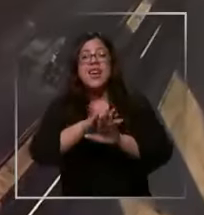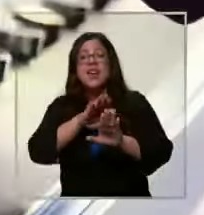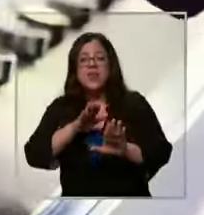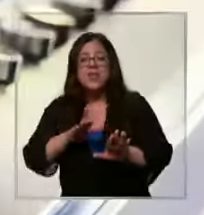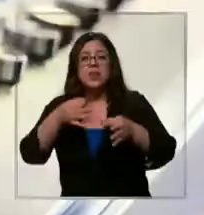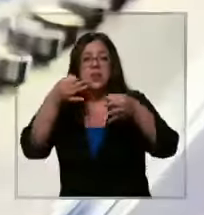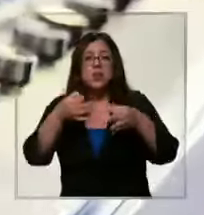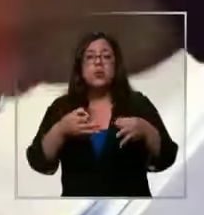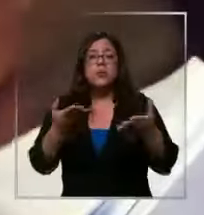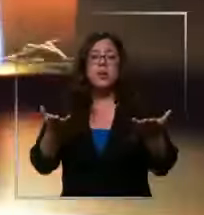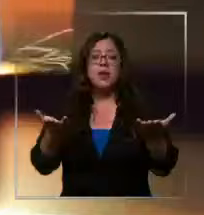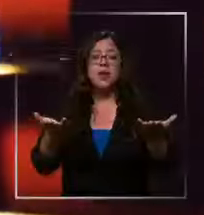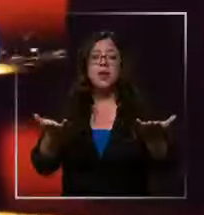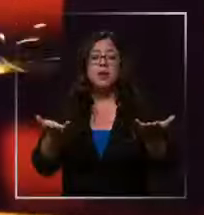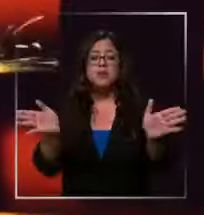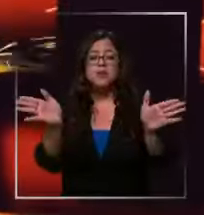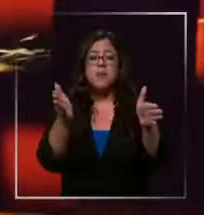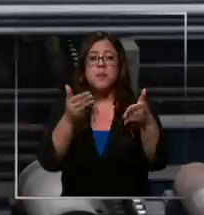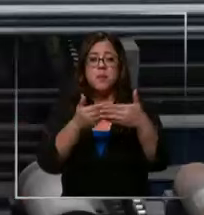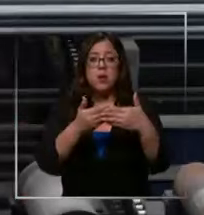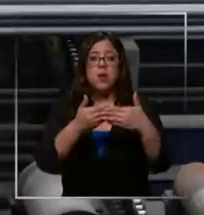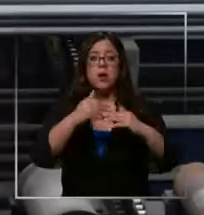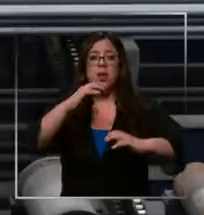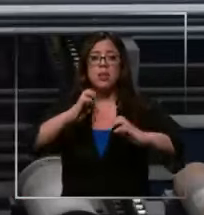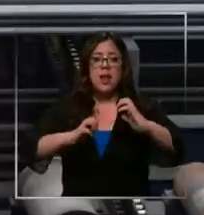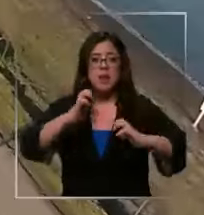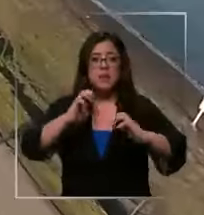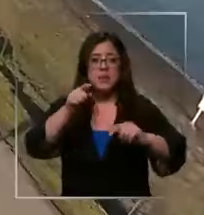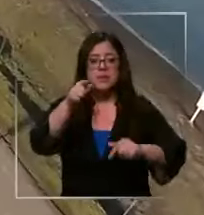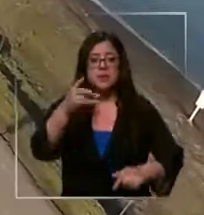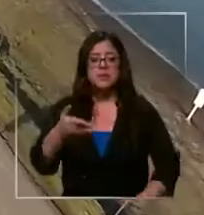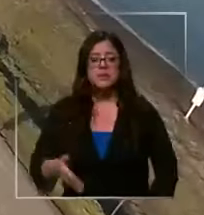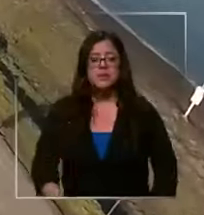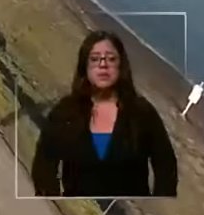concrete el dramático cierre de la siderúrgica Guachipato.